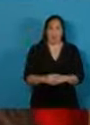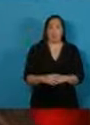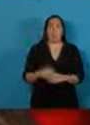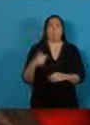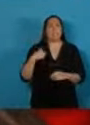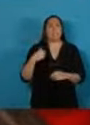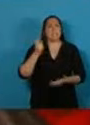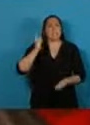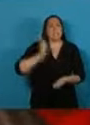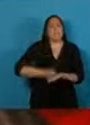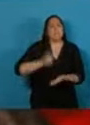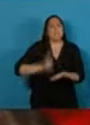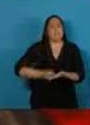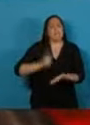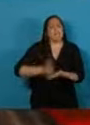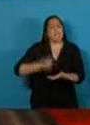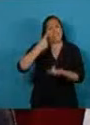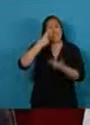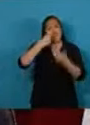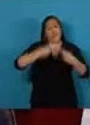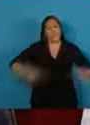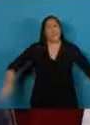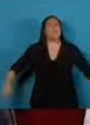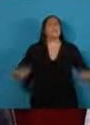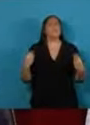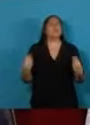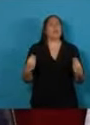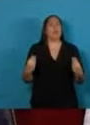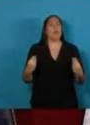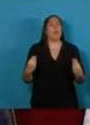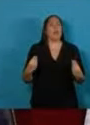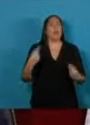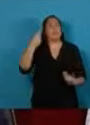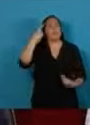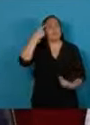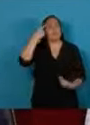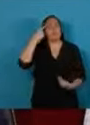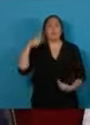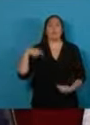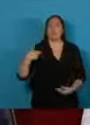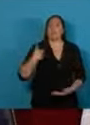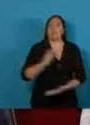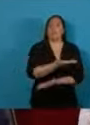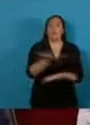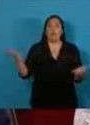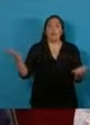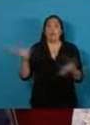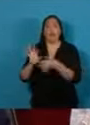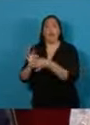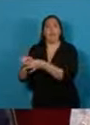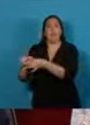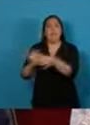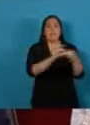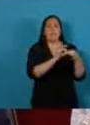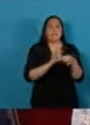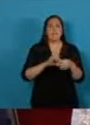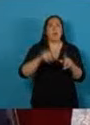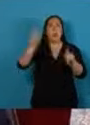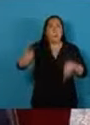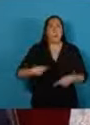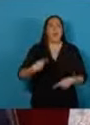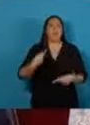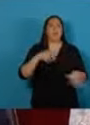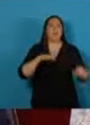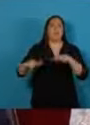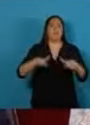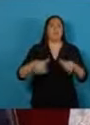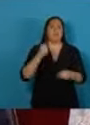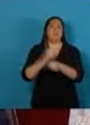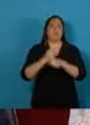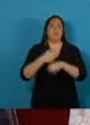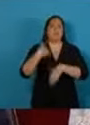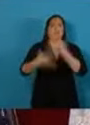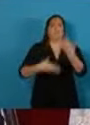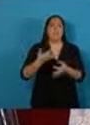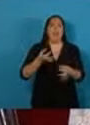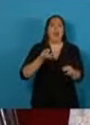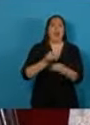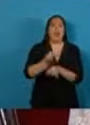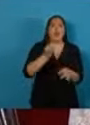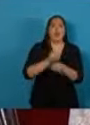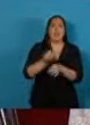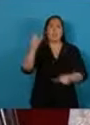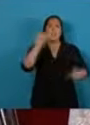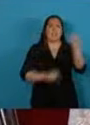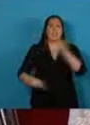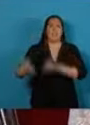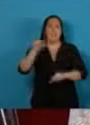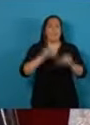esas decisiones porque entendemos que un nuevo contrato de ciudadanía social implica poner en marcha una gesta educativa científica y